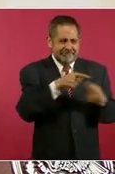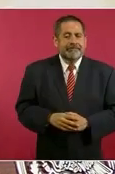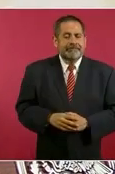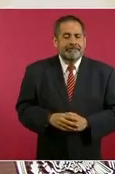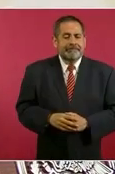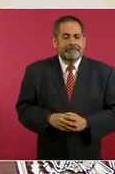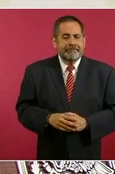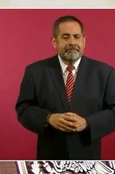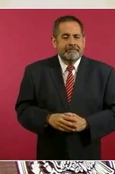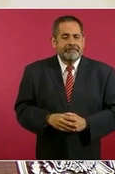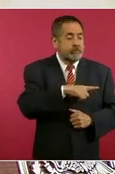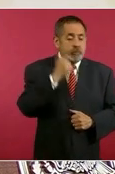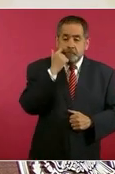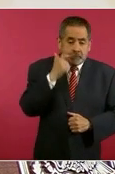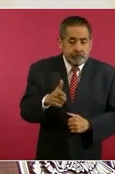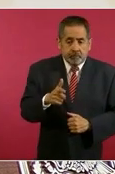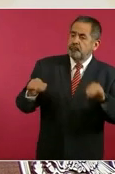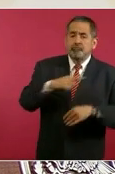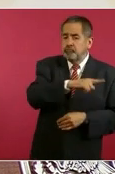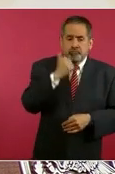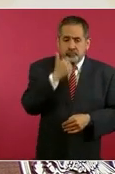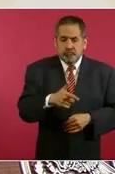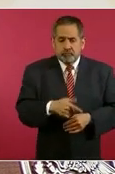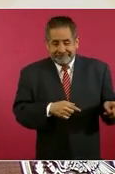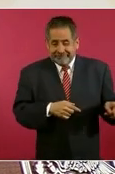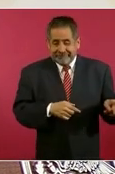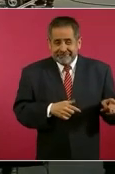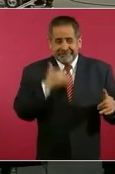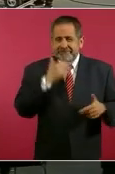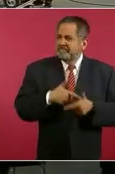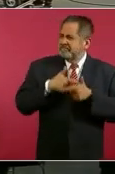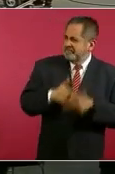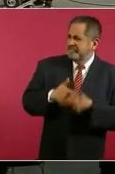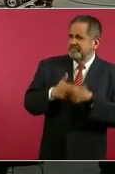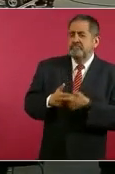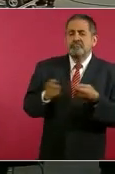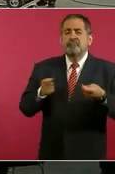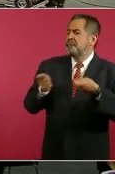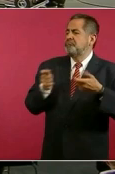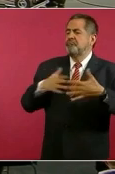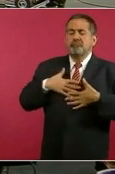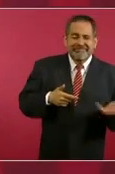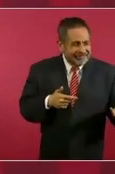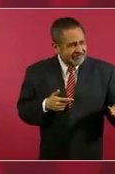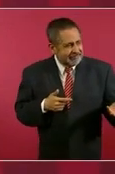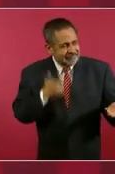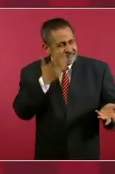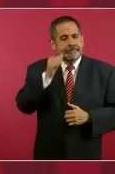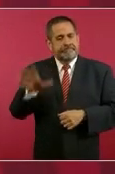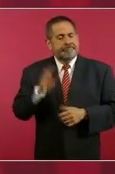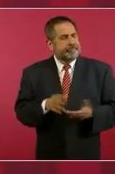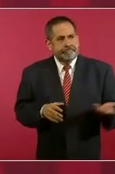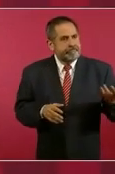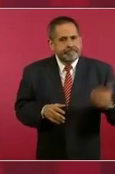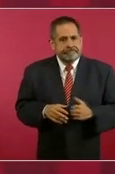que tenemos. A quienes no quieren que haya justicia. Que lo que quieren es seguir administrando el conflicto. Ayer parece increíble,